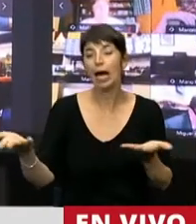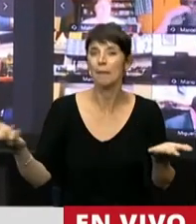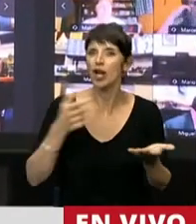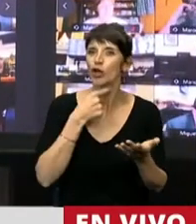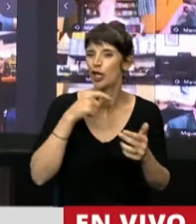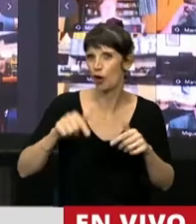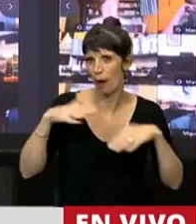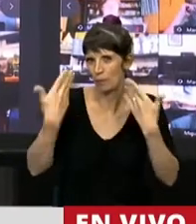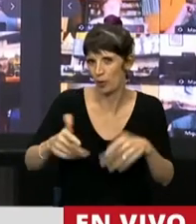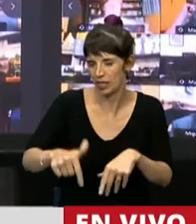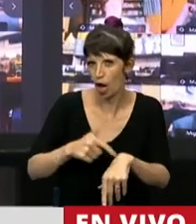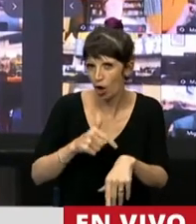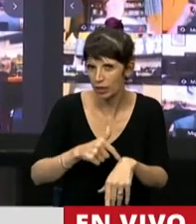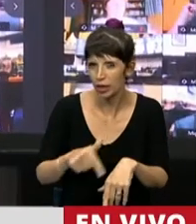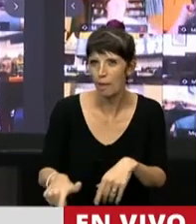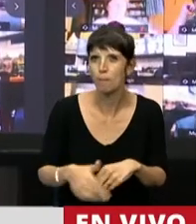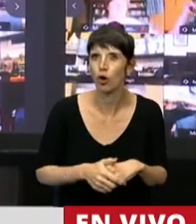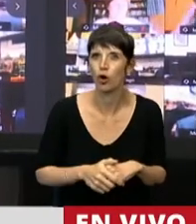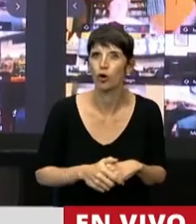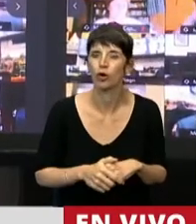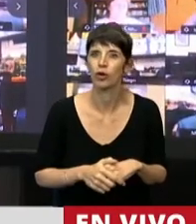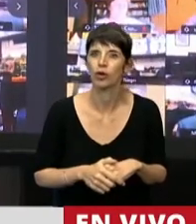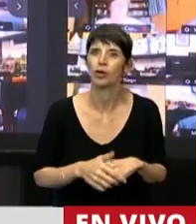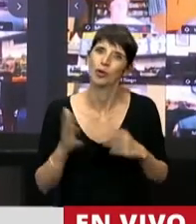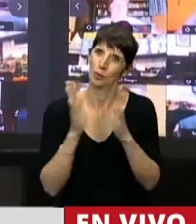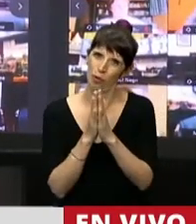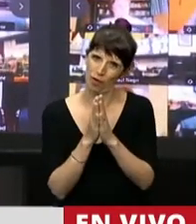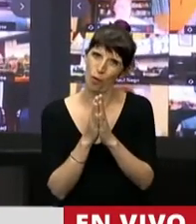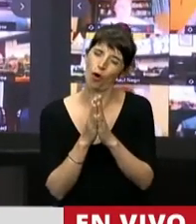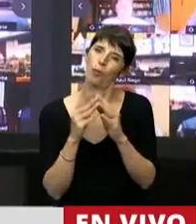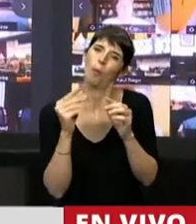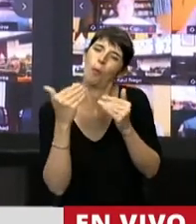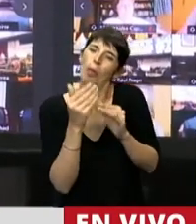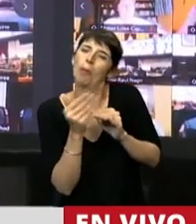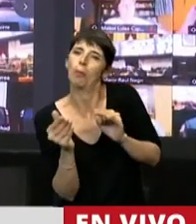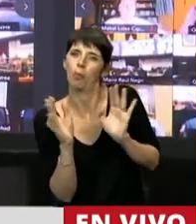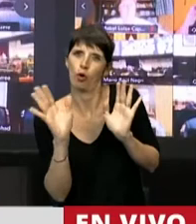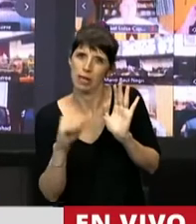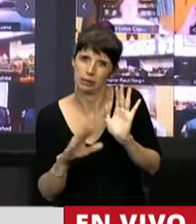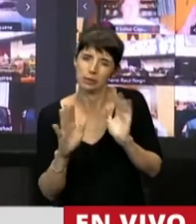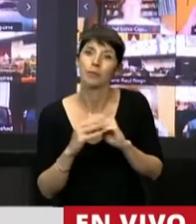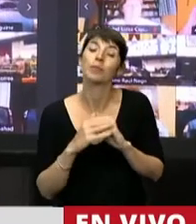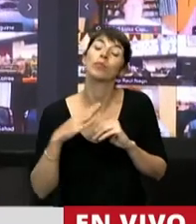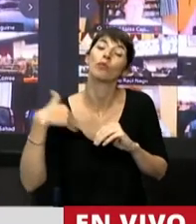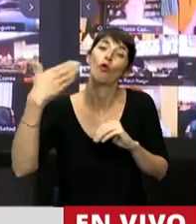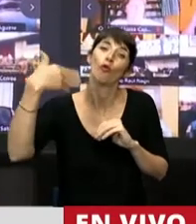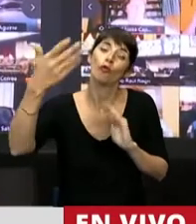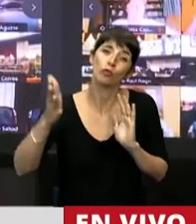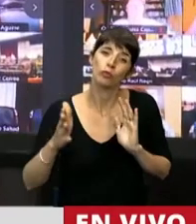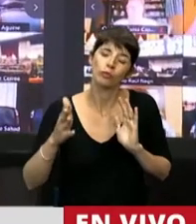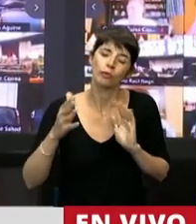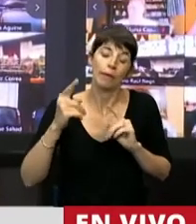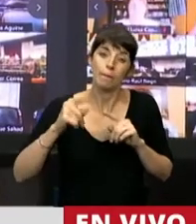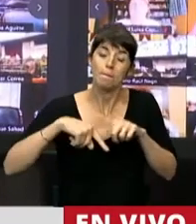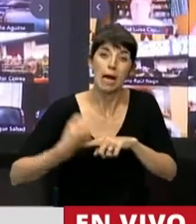aprovechar parte de esto y le voy a pedir que me contemplen el tiempo. El día de mañana, el día de mañana, 12 de